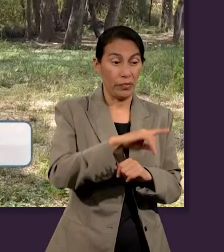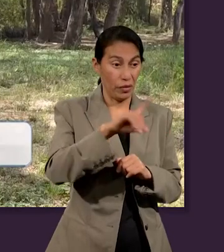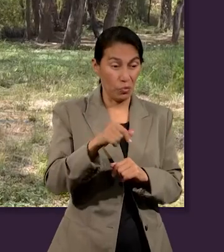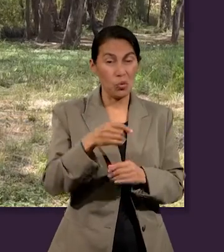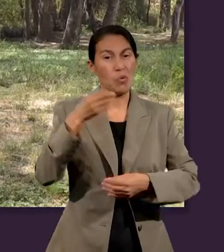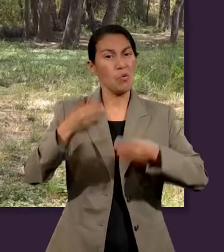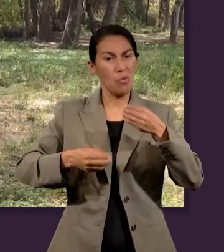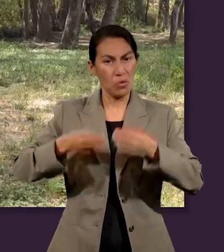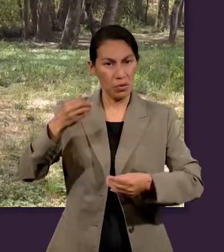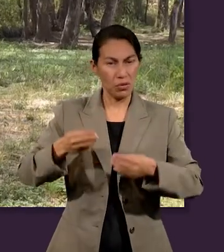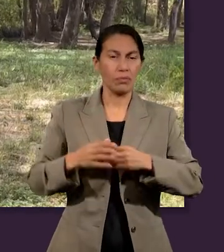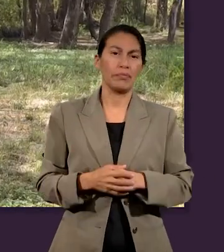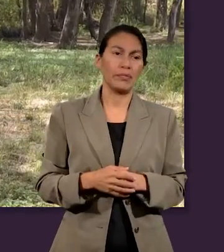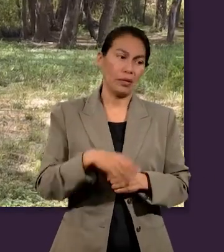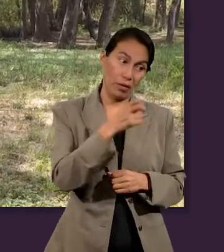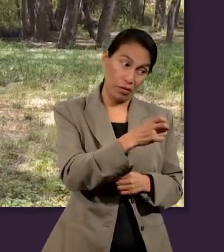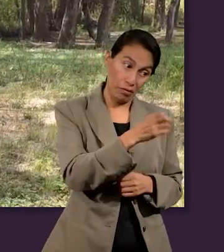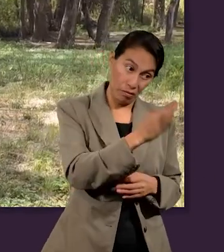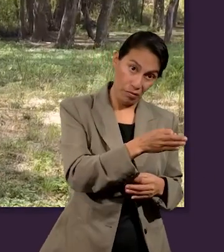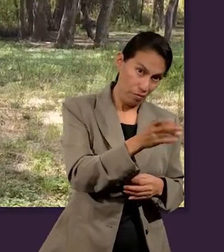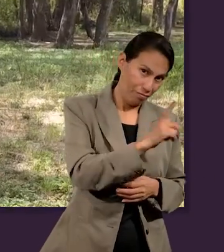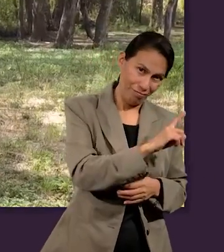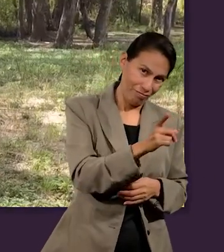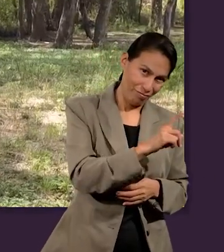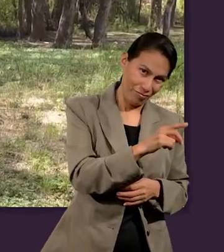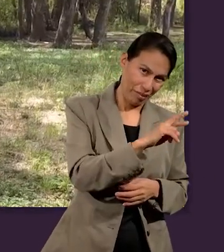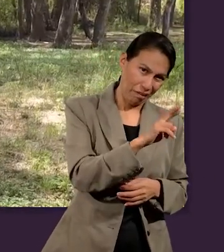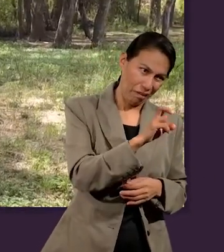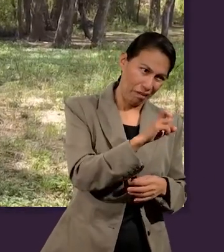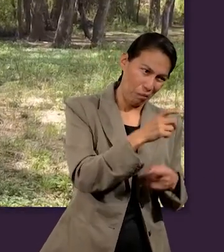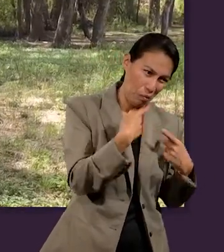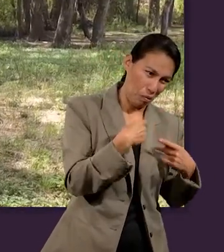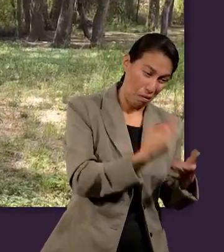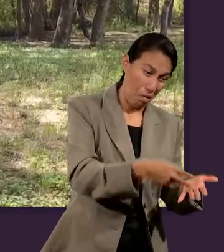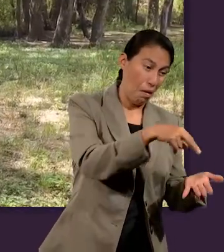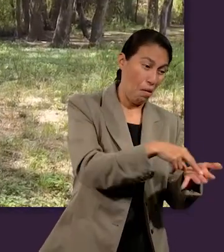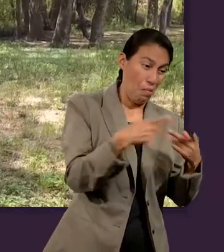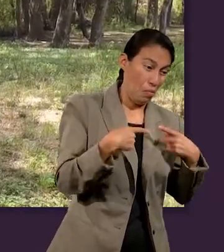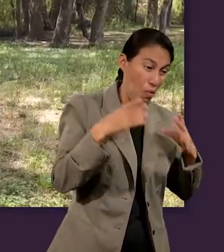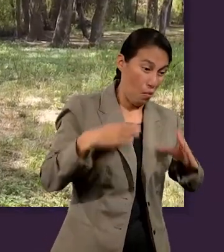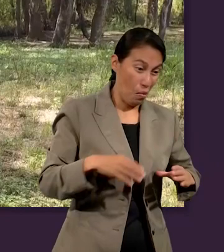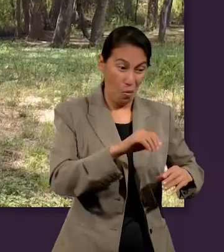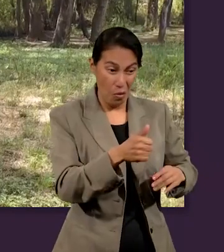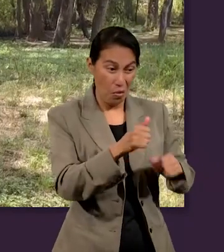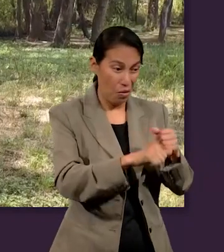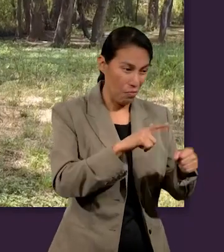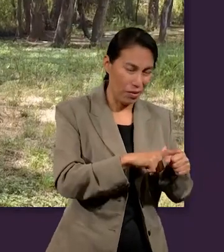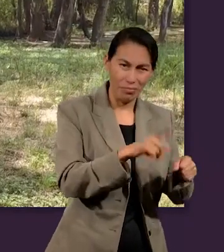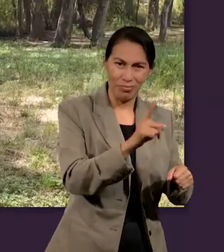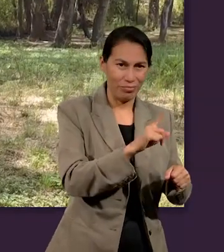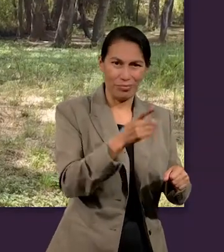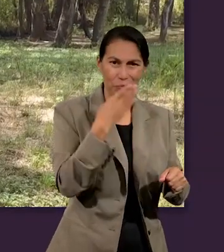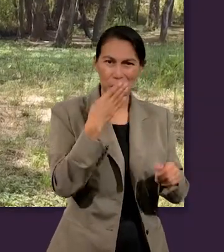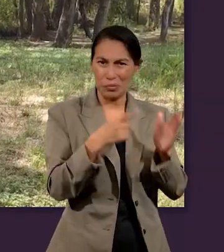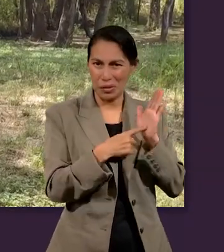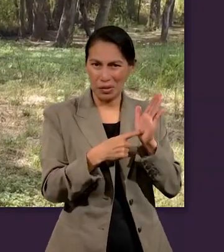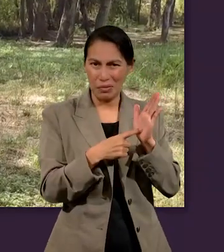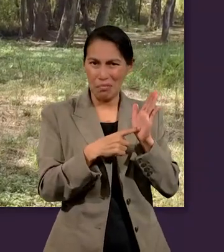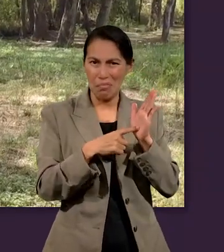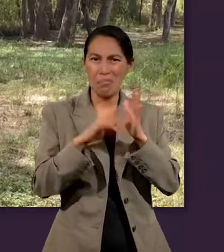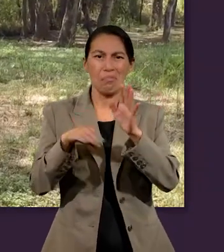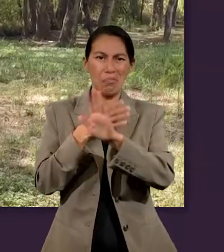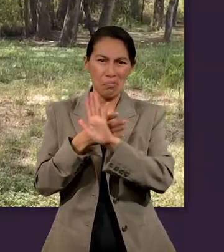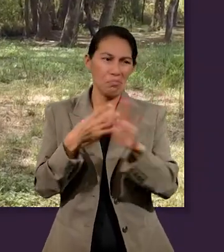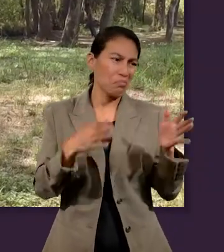Y después de esto, el juicio. Es una vez, la reencarnación choca con el pensamiento